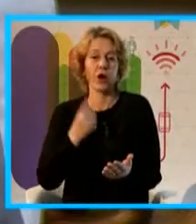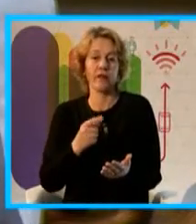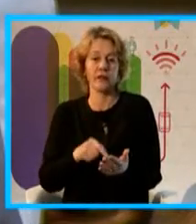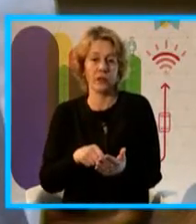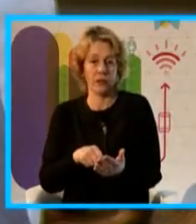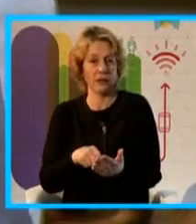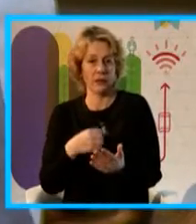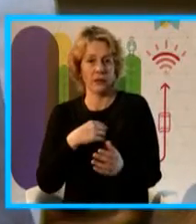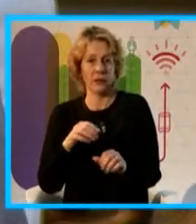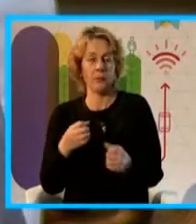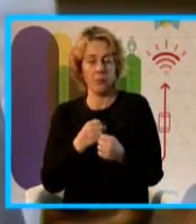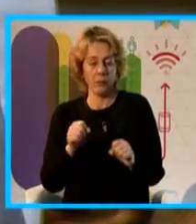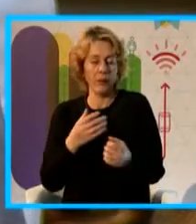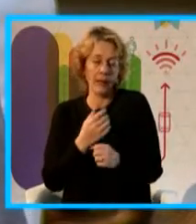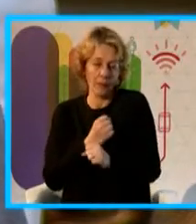bueno, de alguna manera